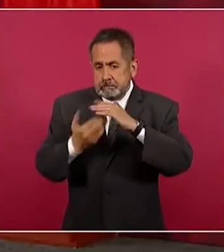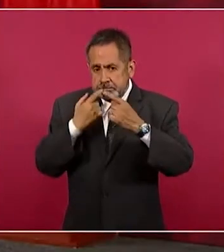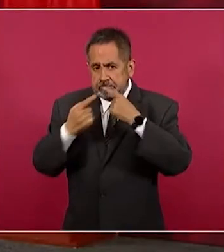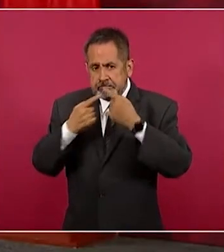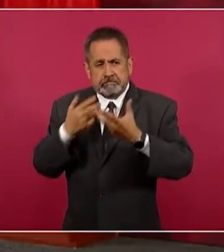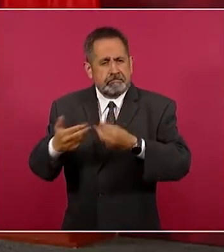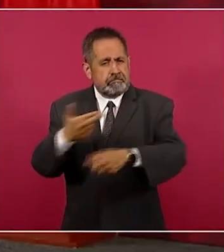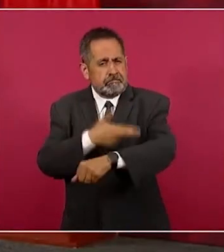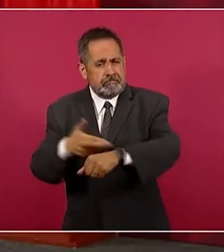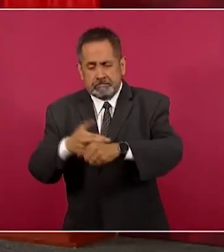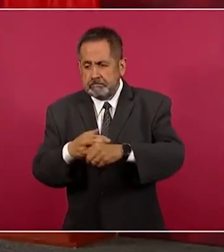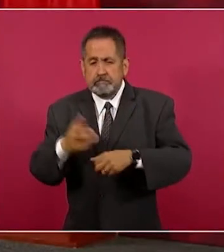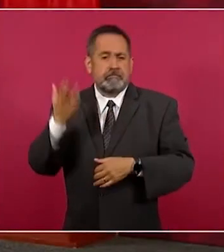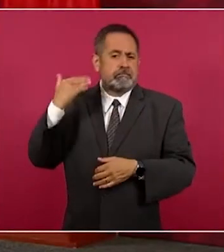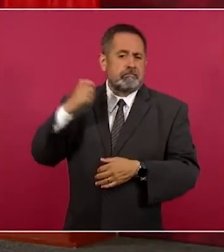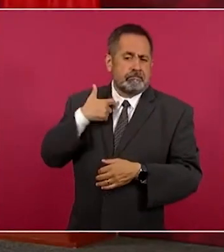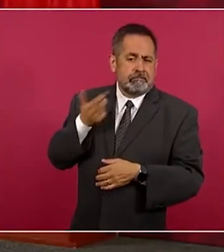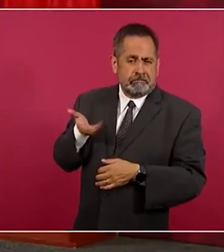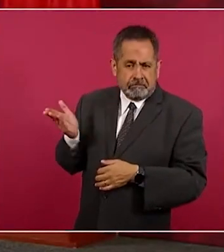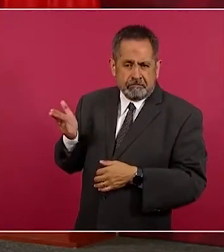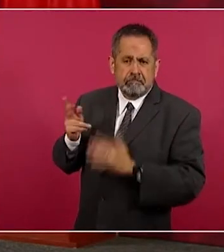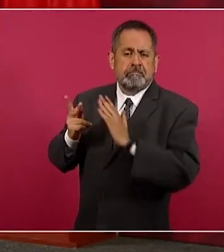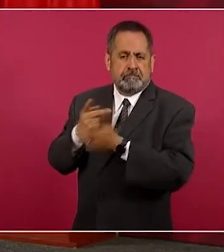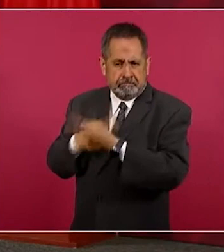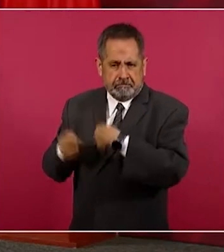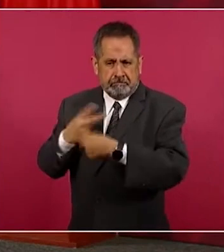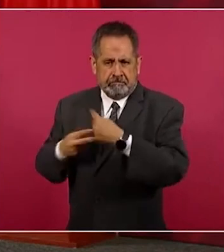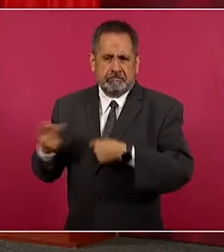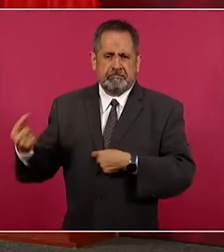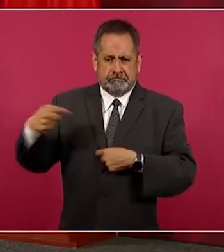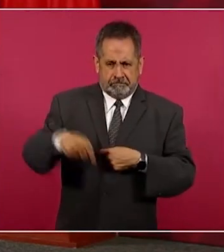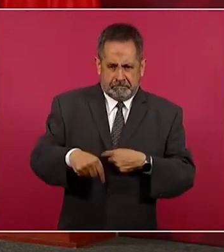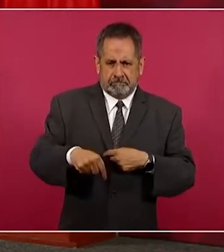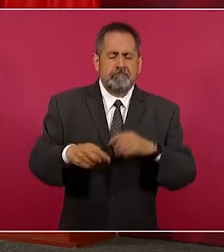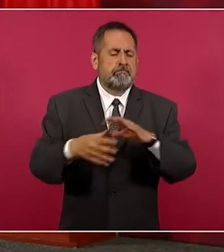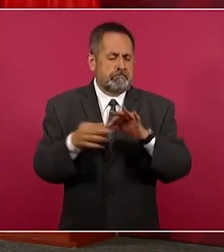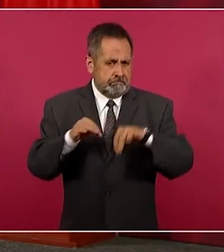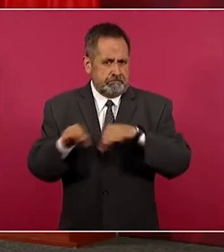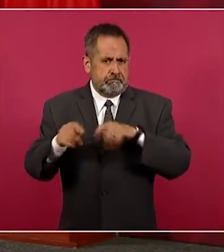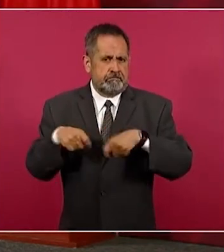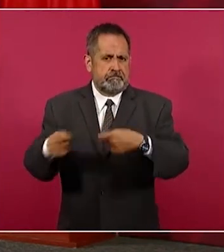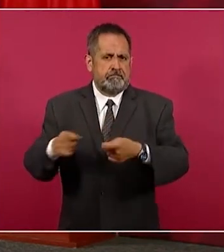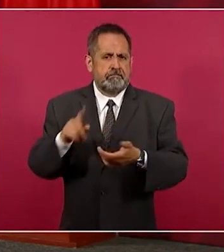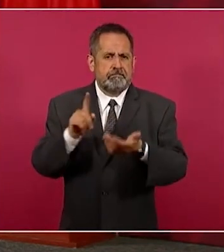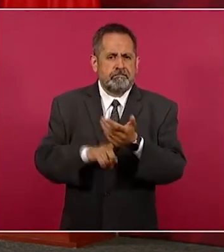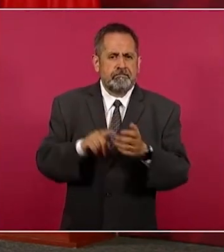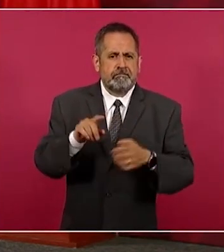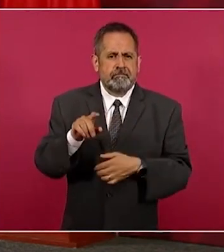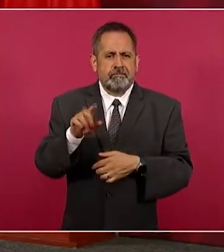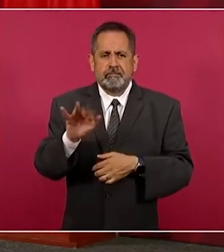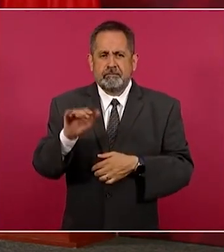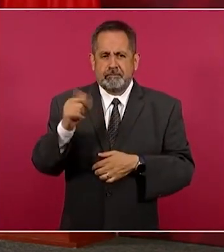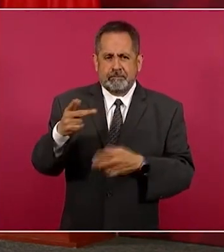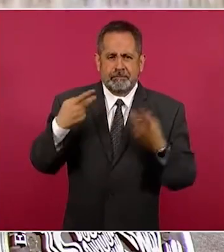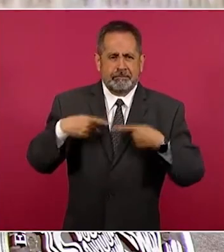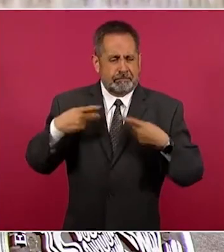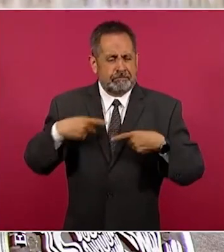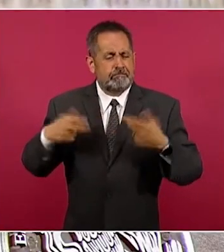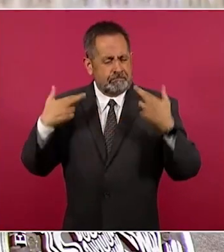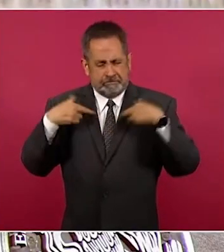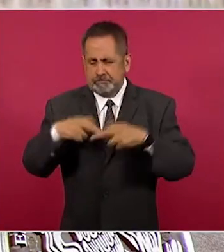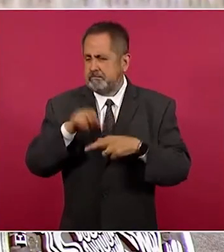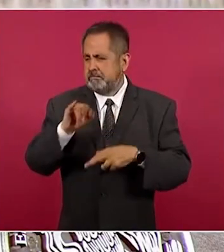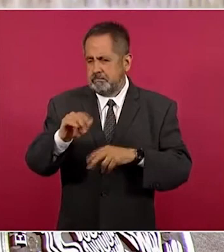docentes, se reinstalaron 1,057 docentes cesados por la aplicación de la hoy derogada Ley General de